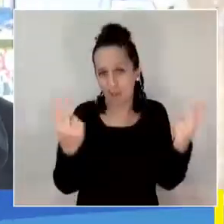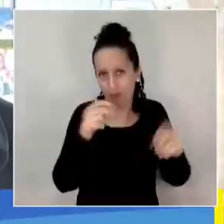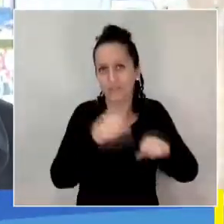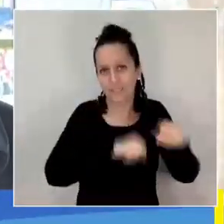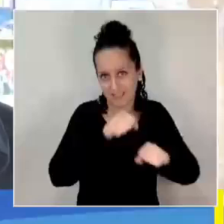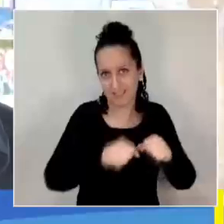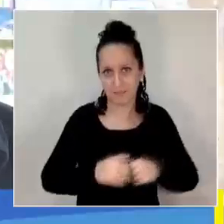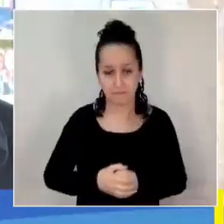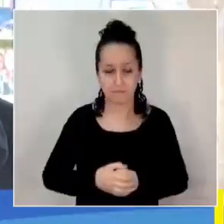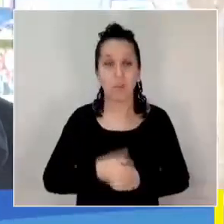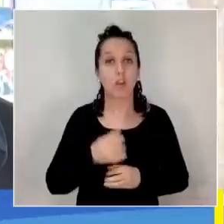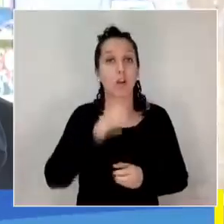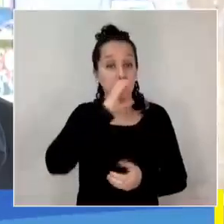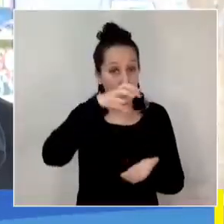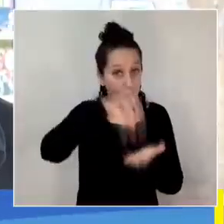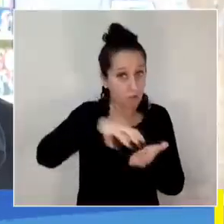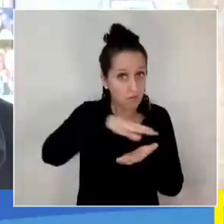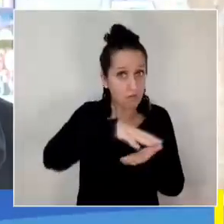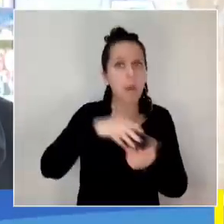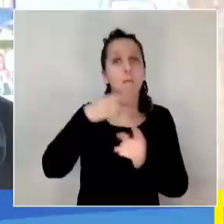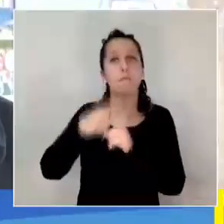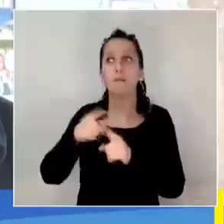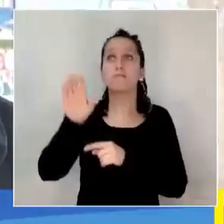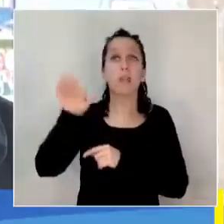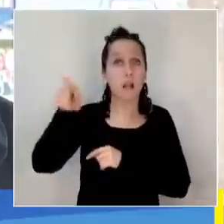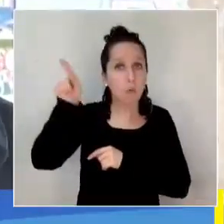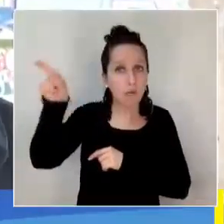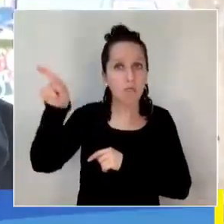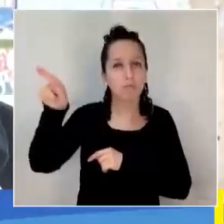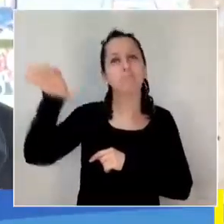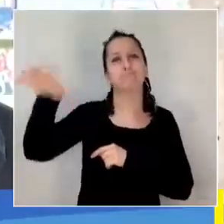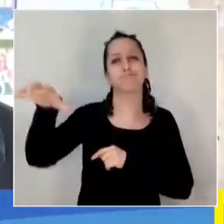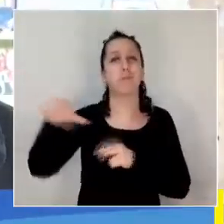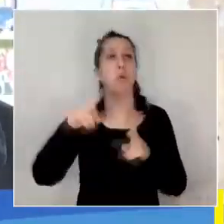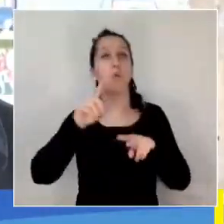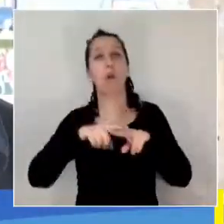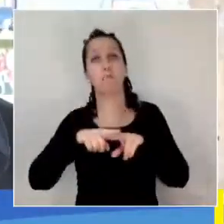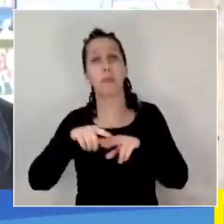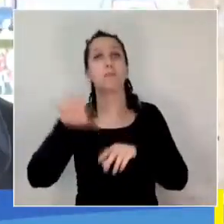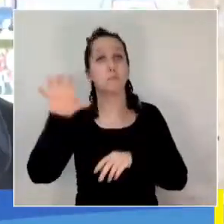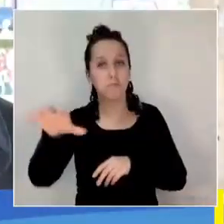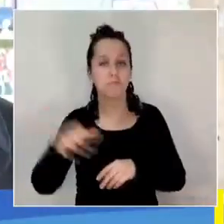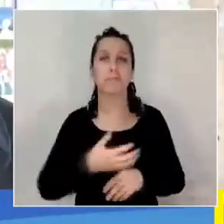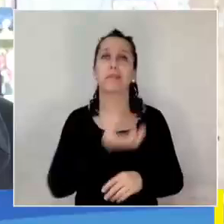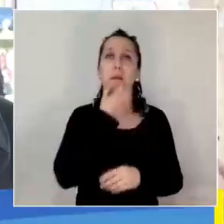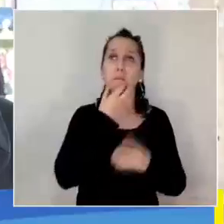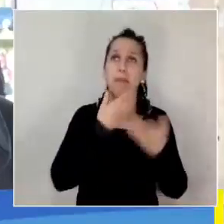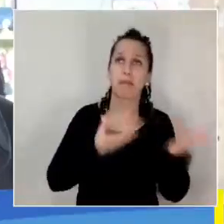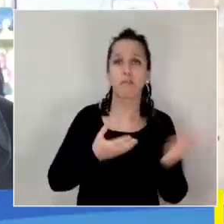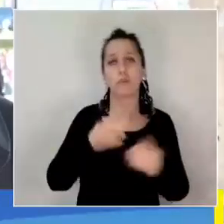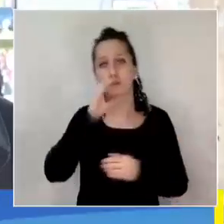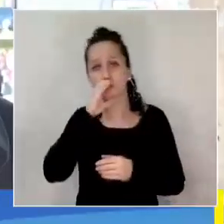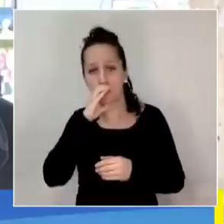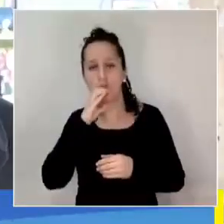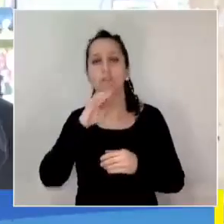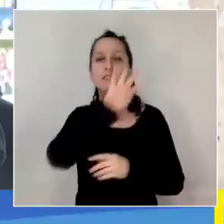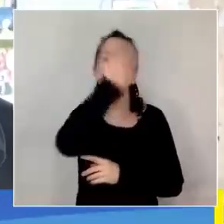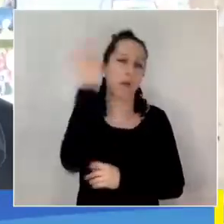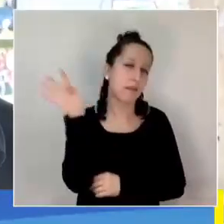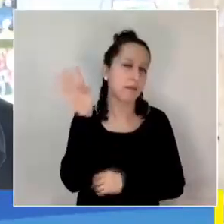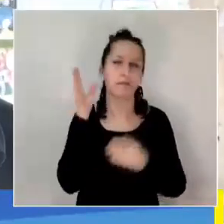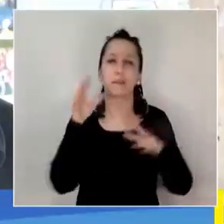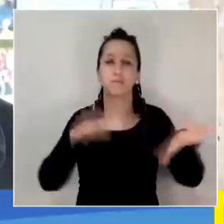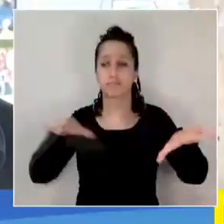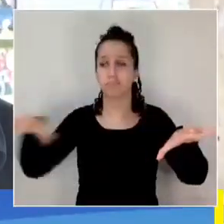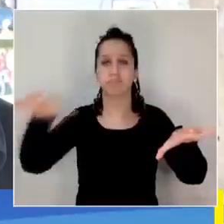tener solo ciclovías en Talcahuano por un lado, Hualpén por otra parte, San Pedro, Concepción, Chihuayante,